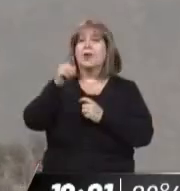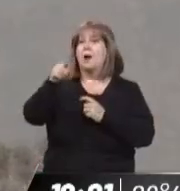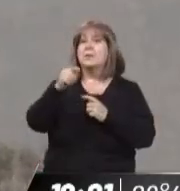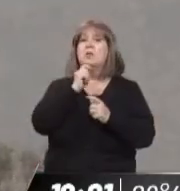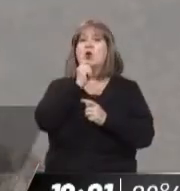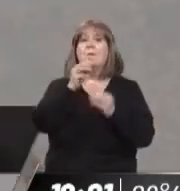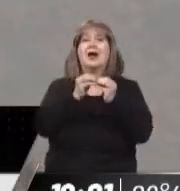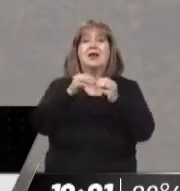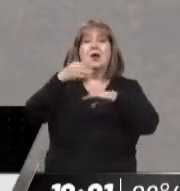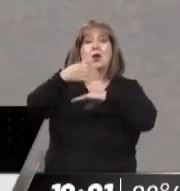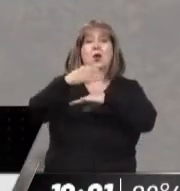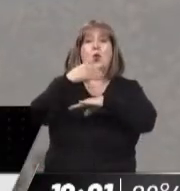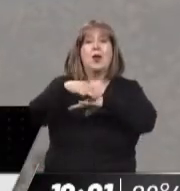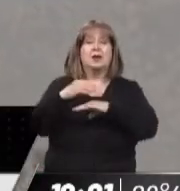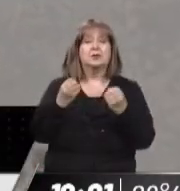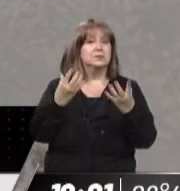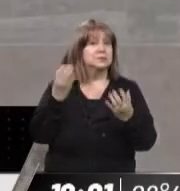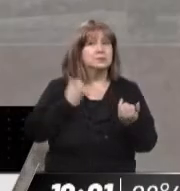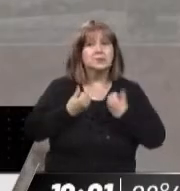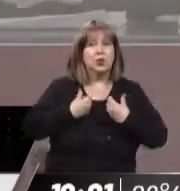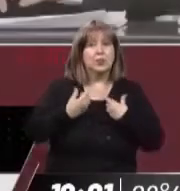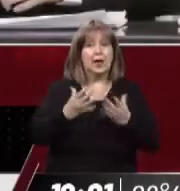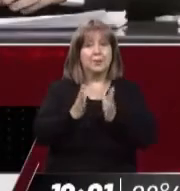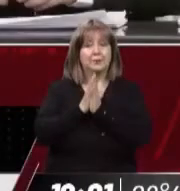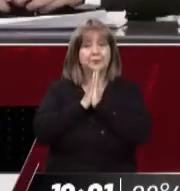incendio. Está Julián Chávez del otro lado. Julián, ahora sí te escuchamos.